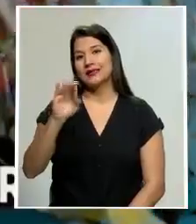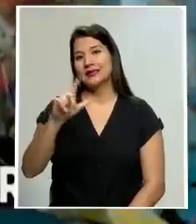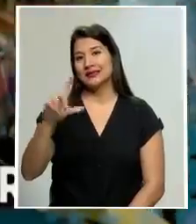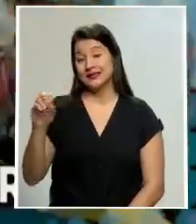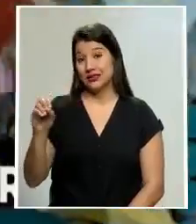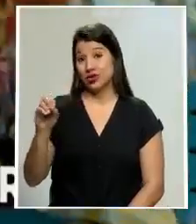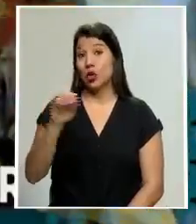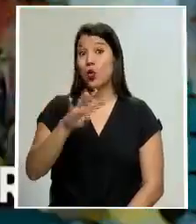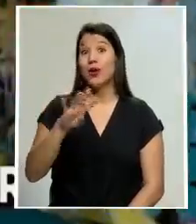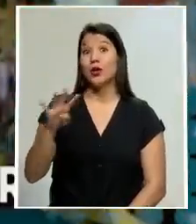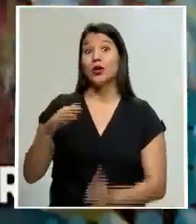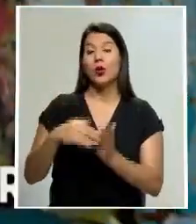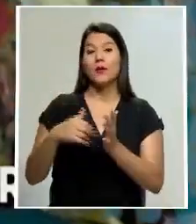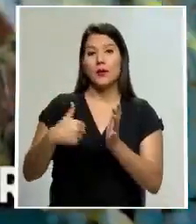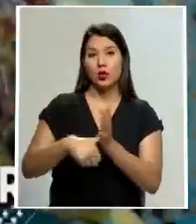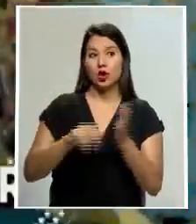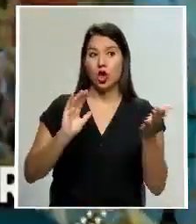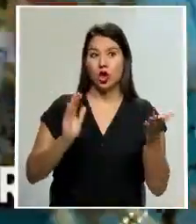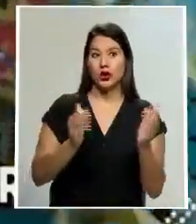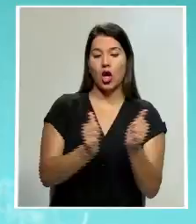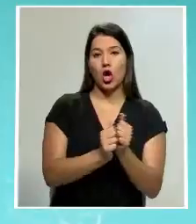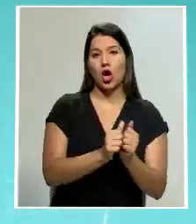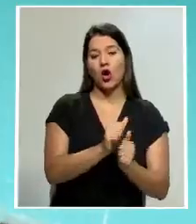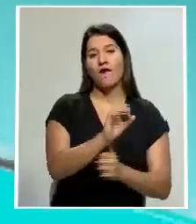sobre la derechista Keiko Fujimori.